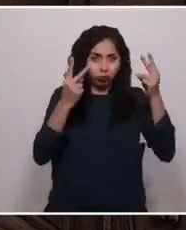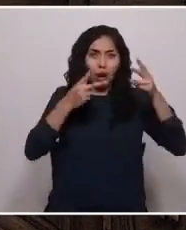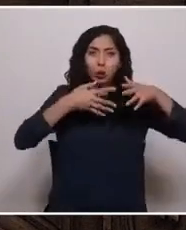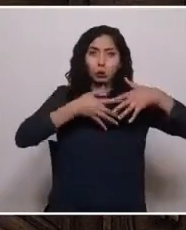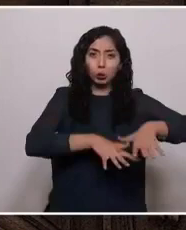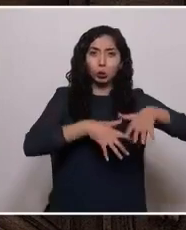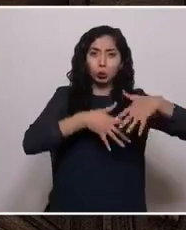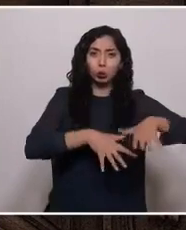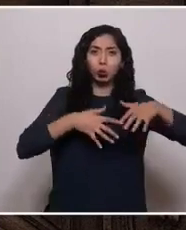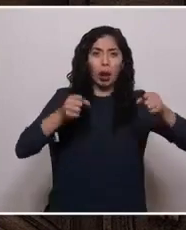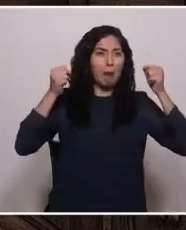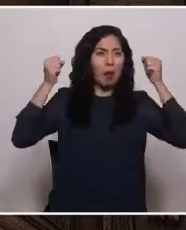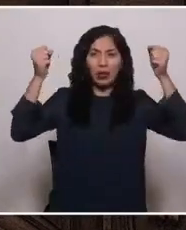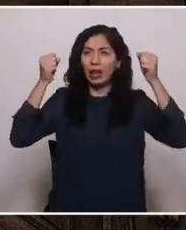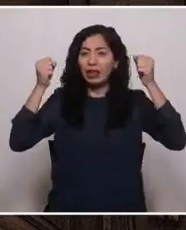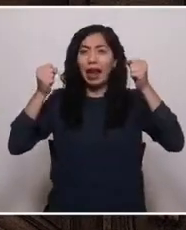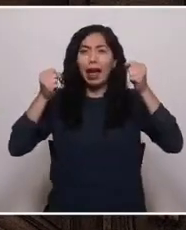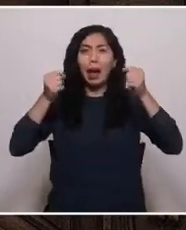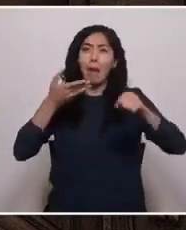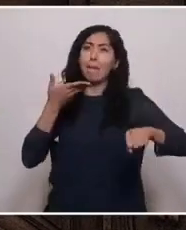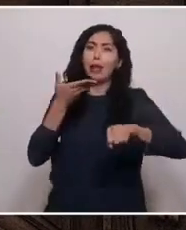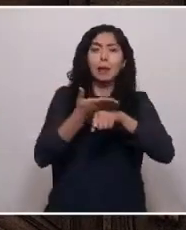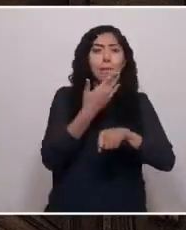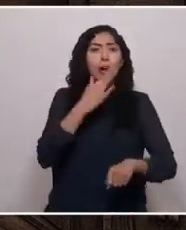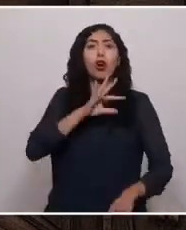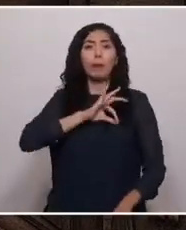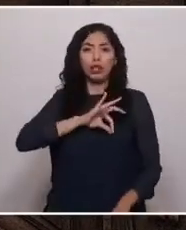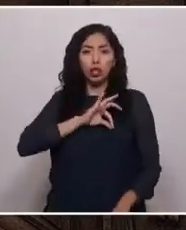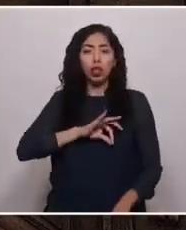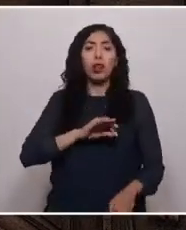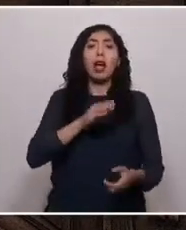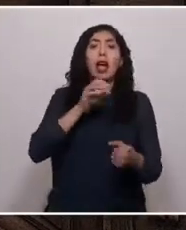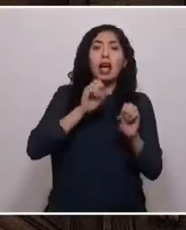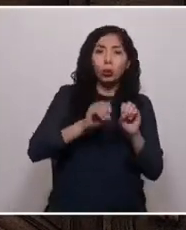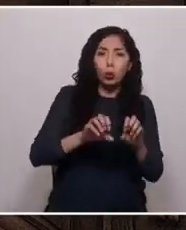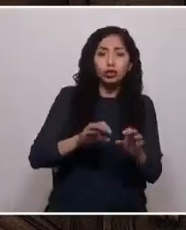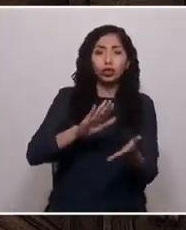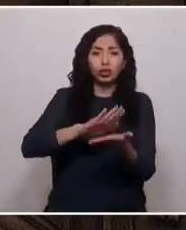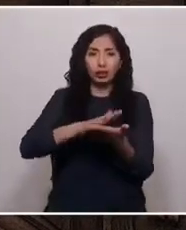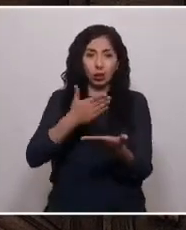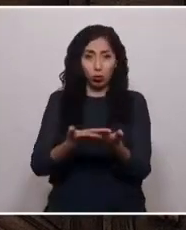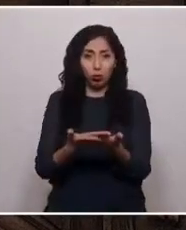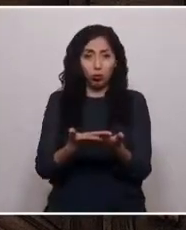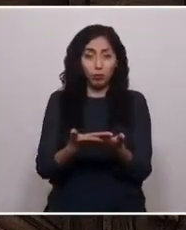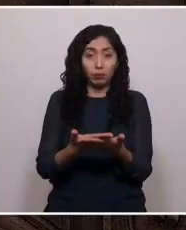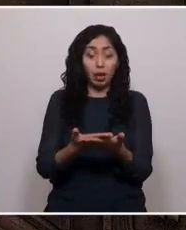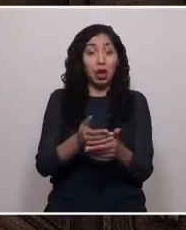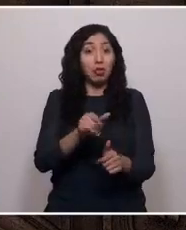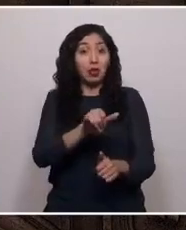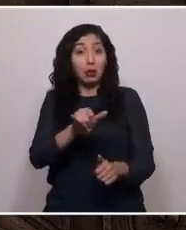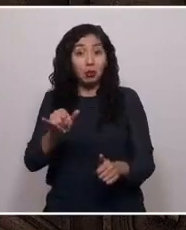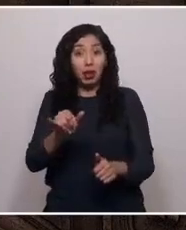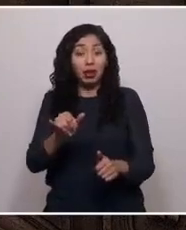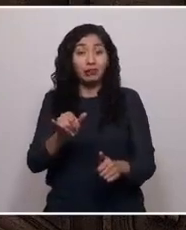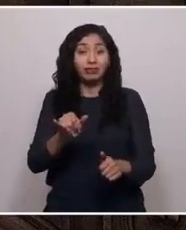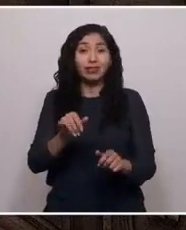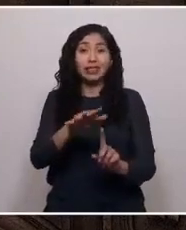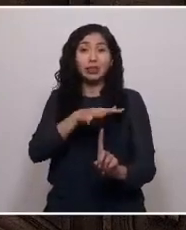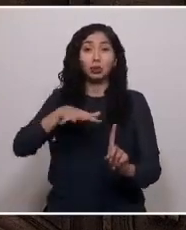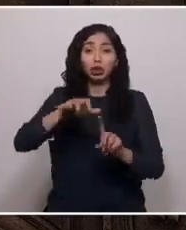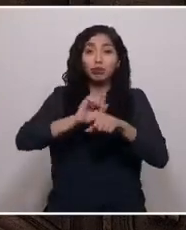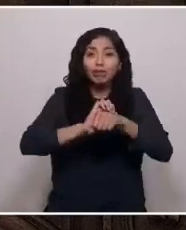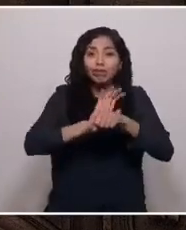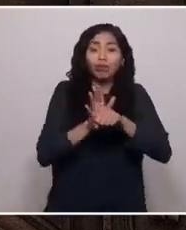costo de la vida, a exigir mejores pensiones, educación y salud. Posteriormente, una pandemia puso al desnudo